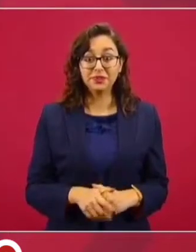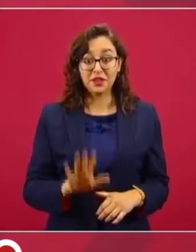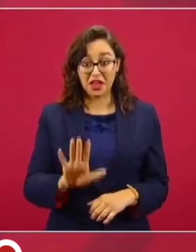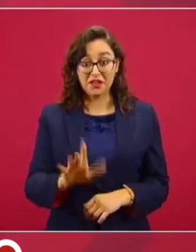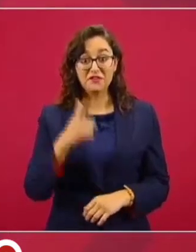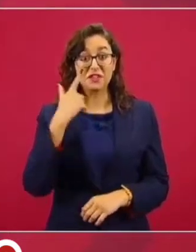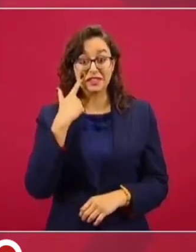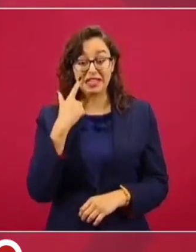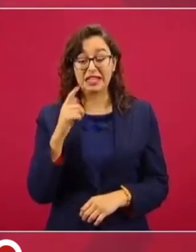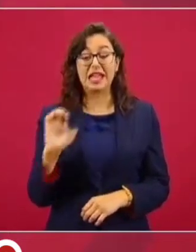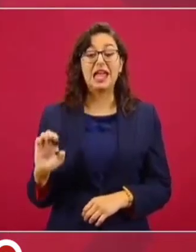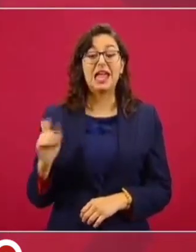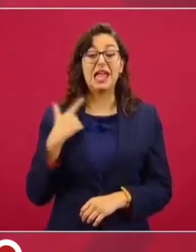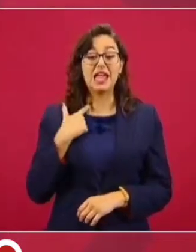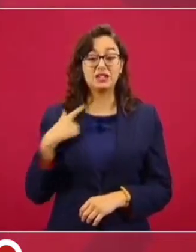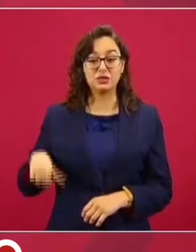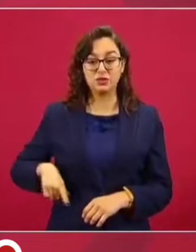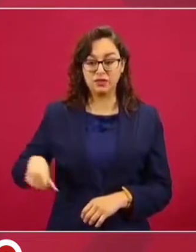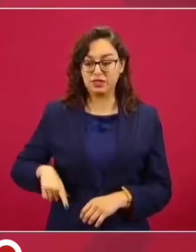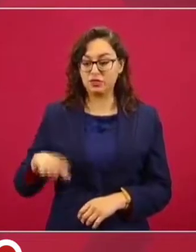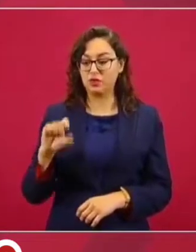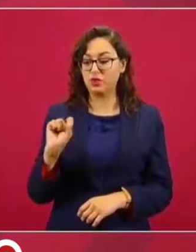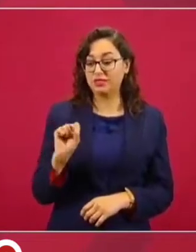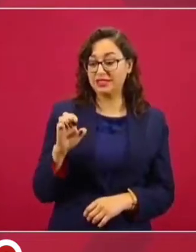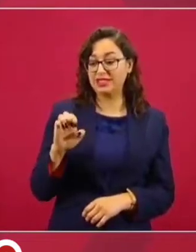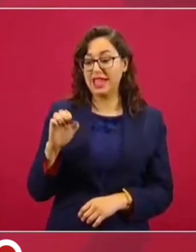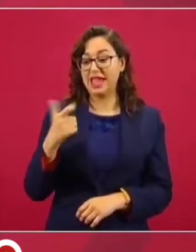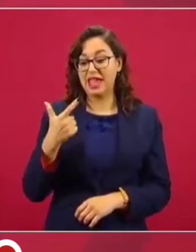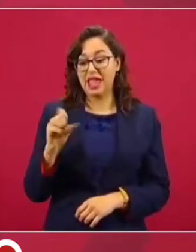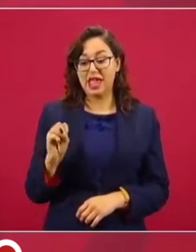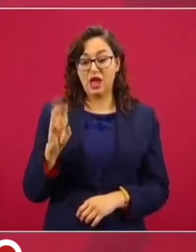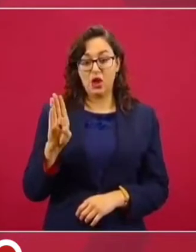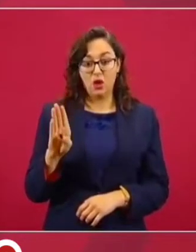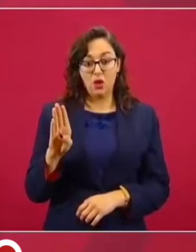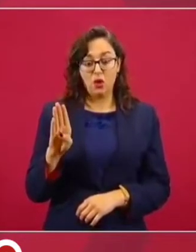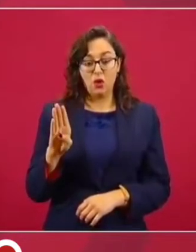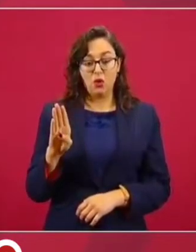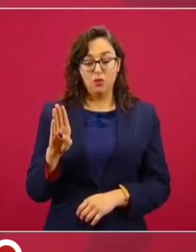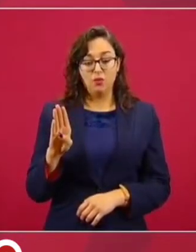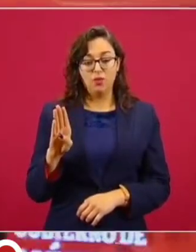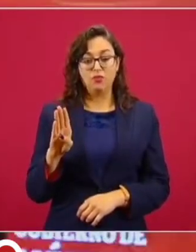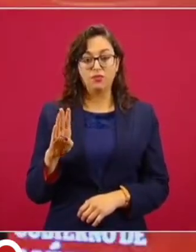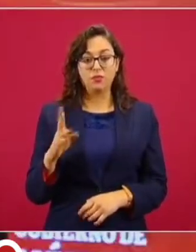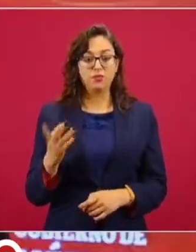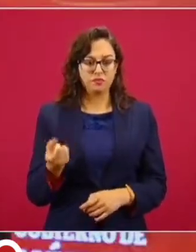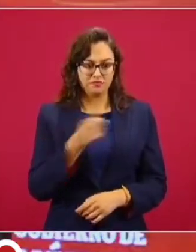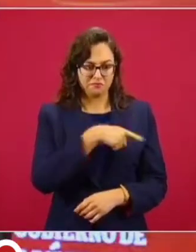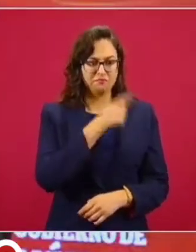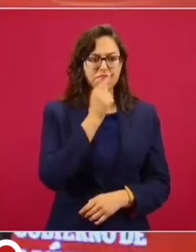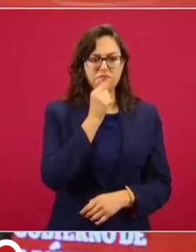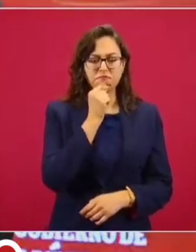que tenía a su mando la Policía Federal